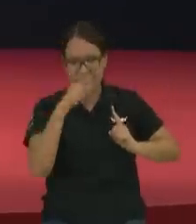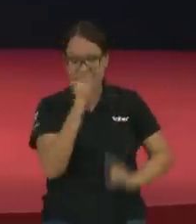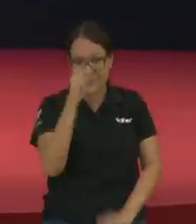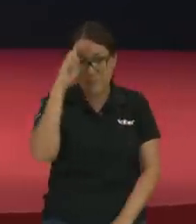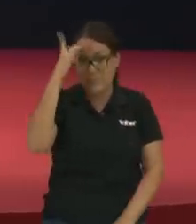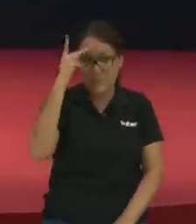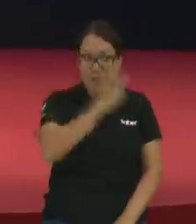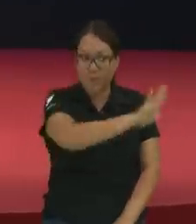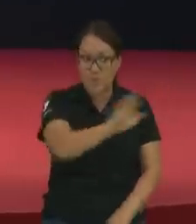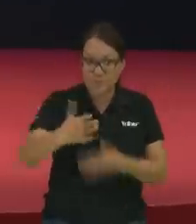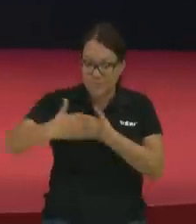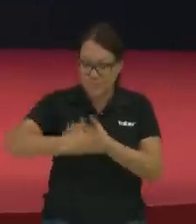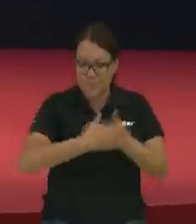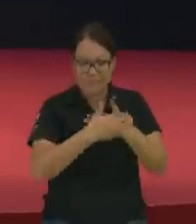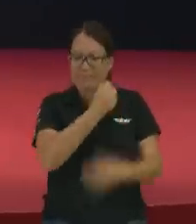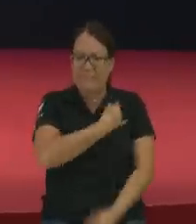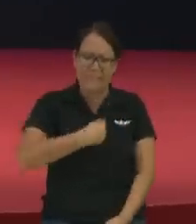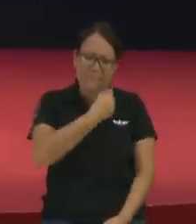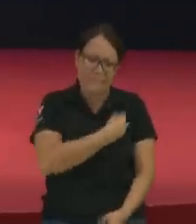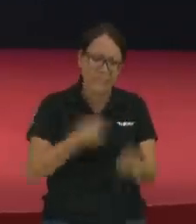estar sufriendo siempre.